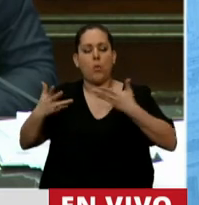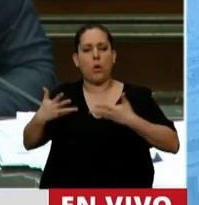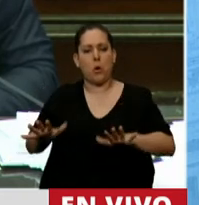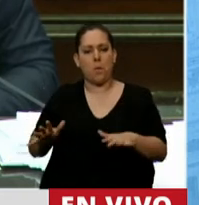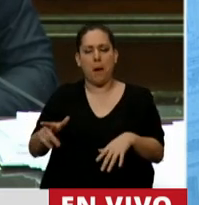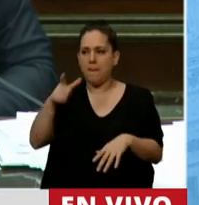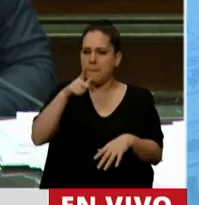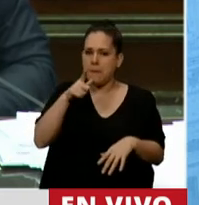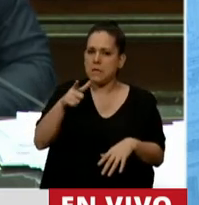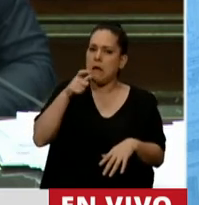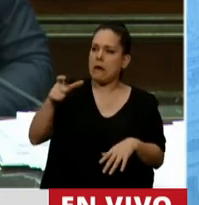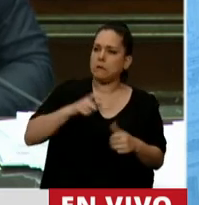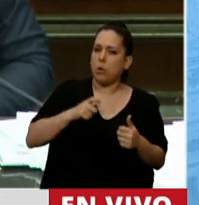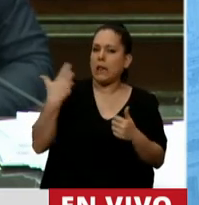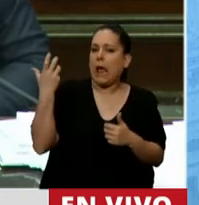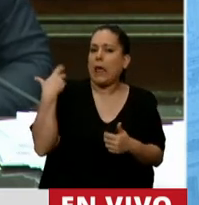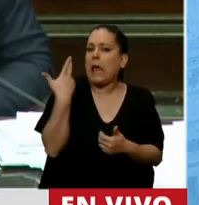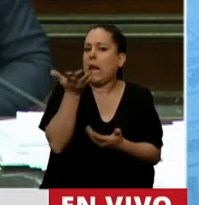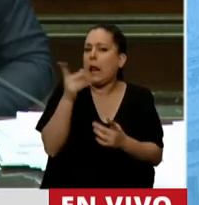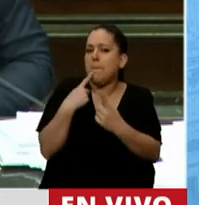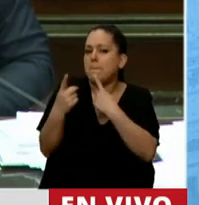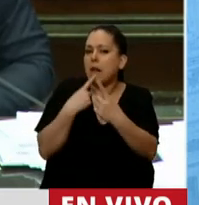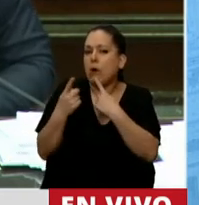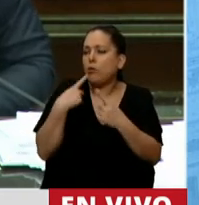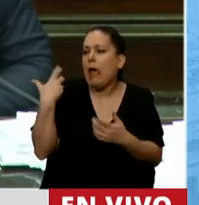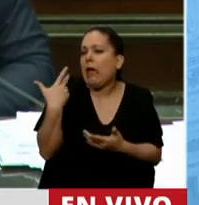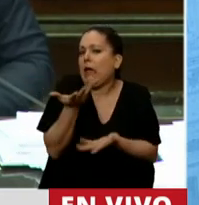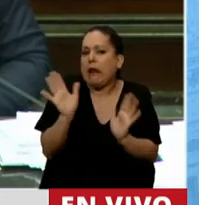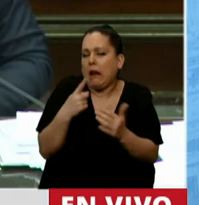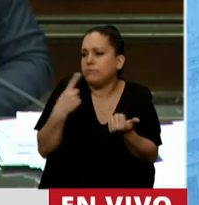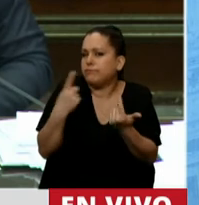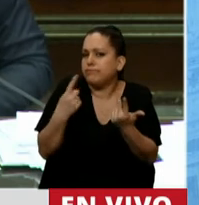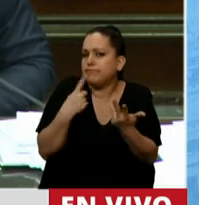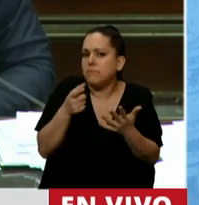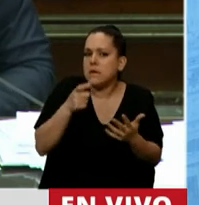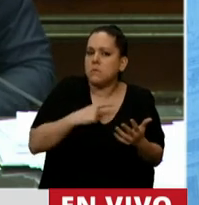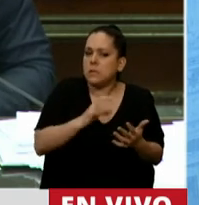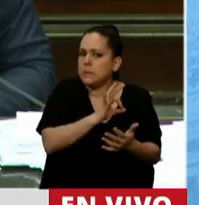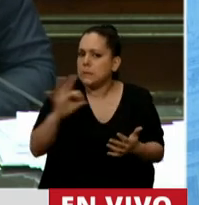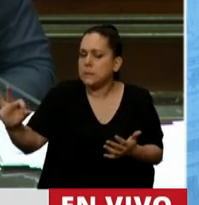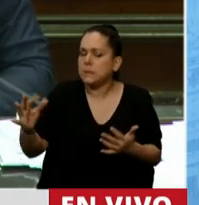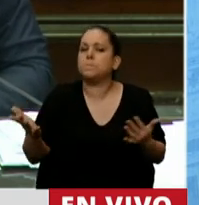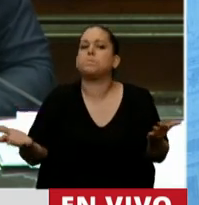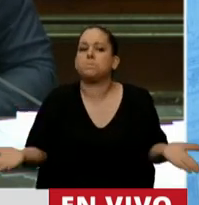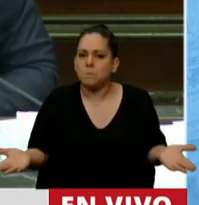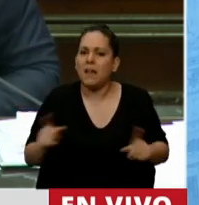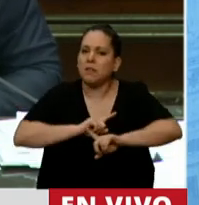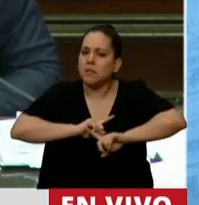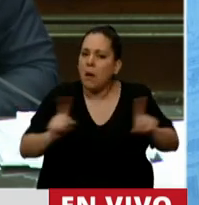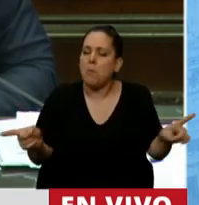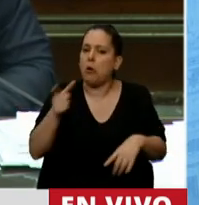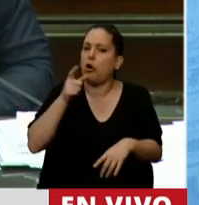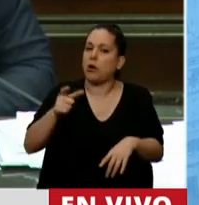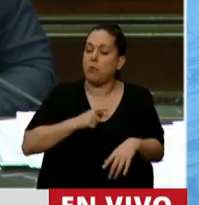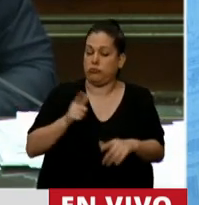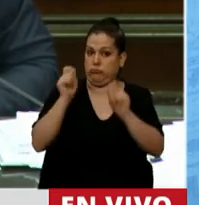respuestas muy generales y creo que tampoco ha respondido y nos